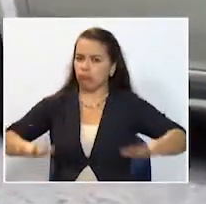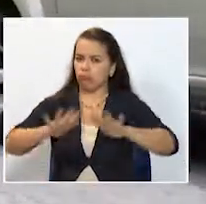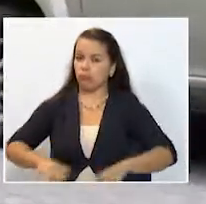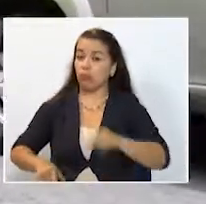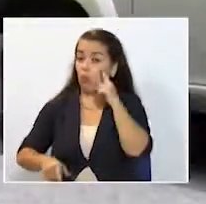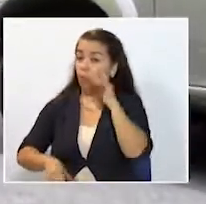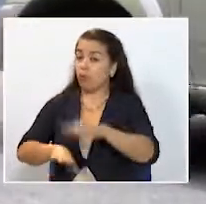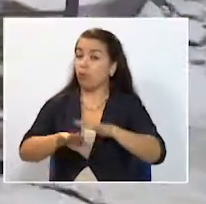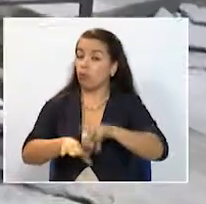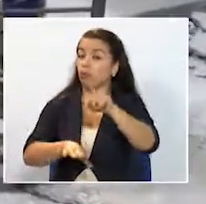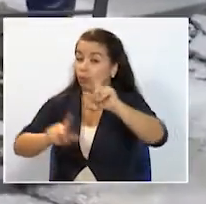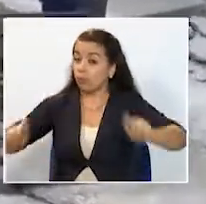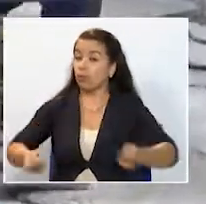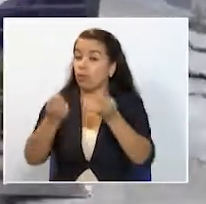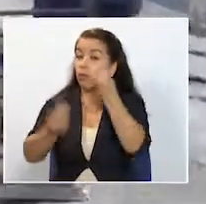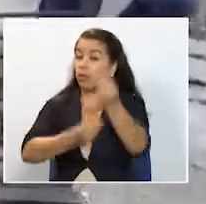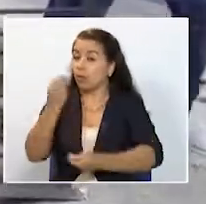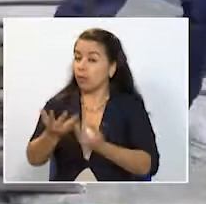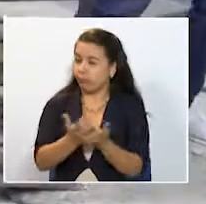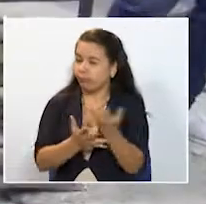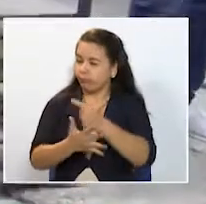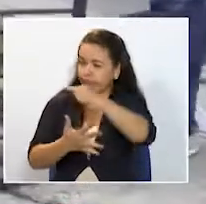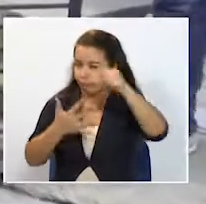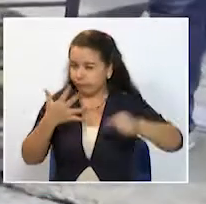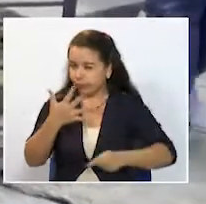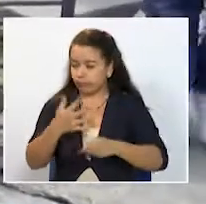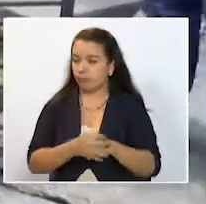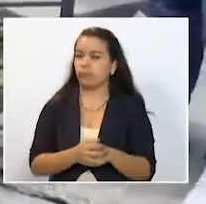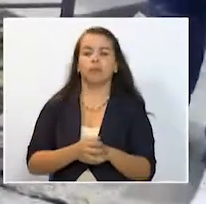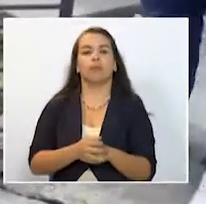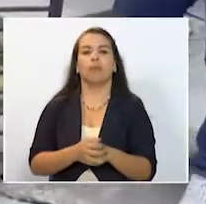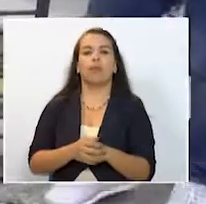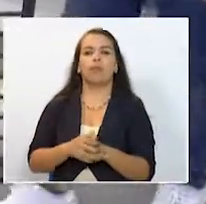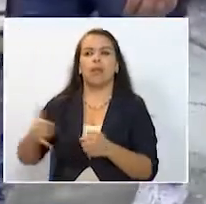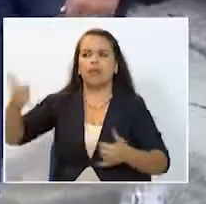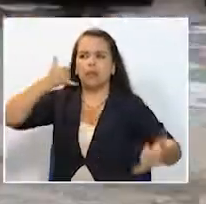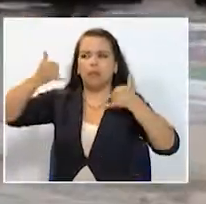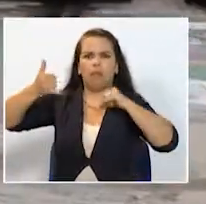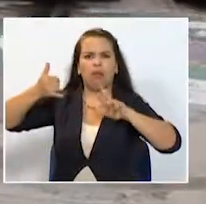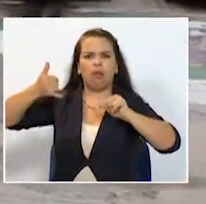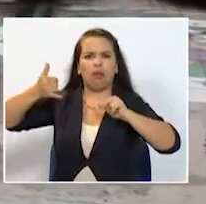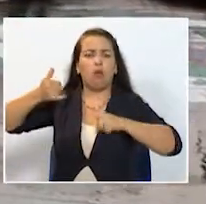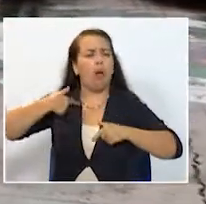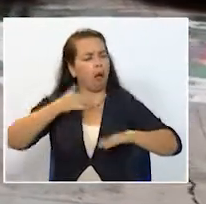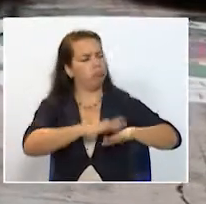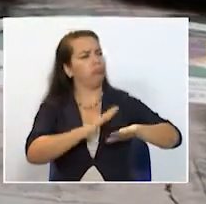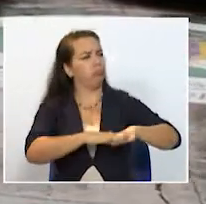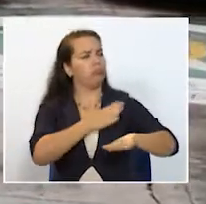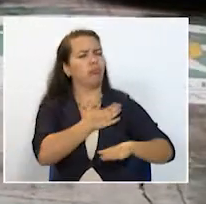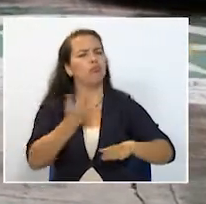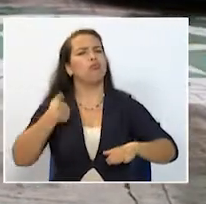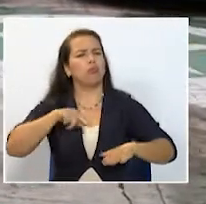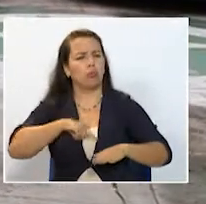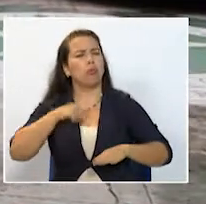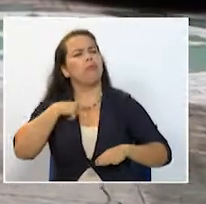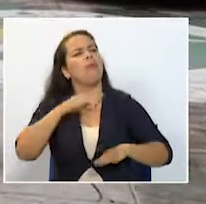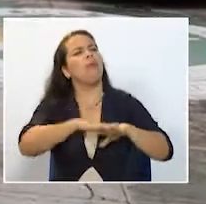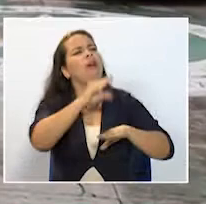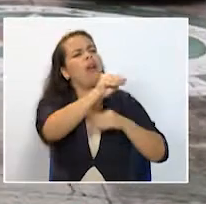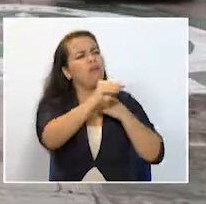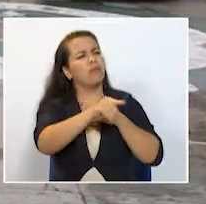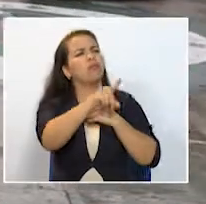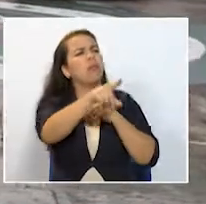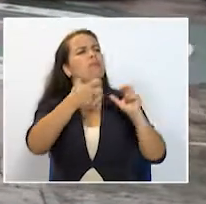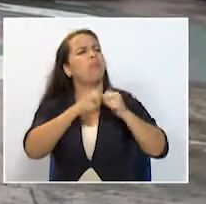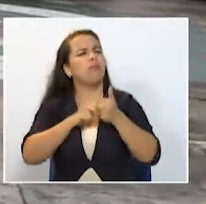no sea una víctima tenga en cuenta las siguientes recomendaciones desconfíe de las llamadas en las que personas aparentemente conocidas le informan sobre un